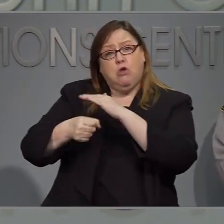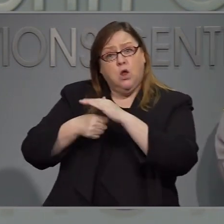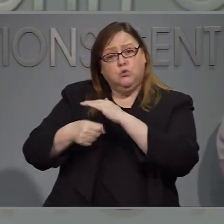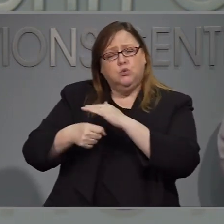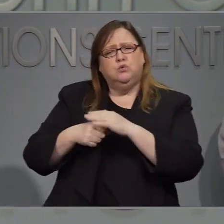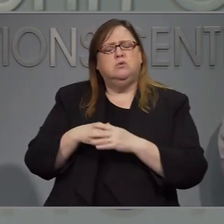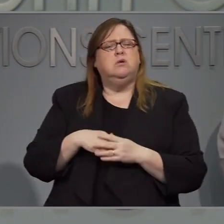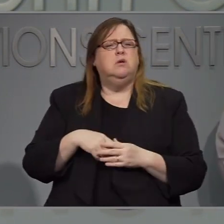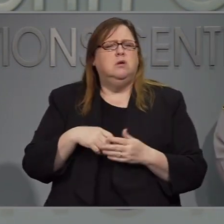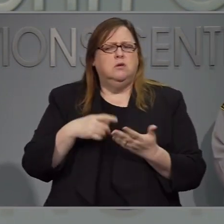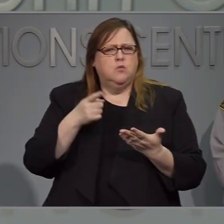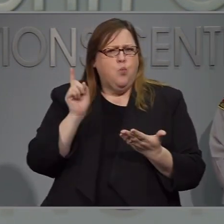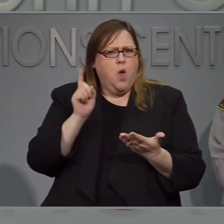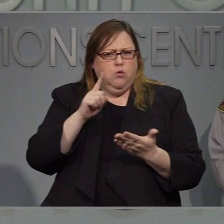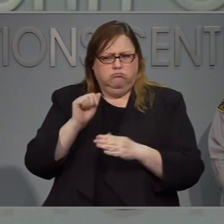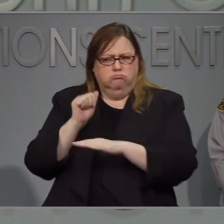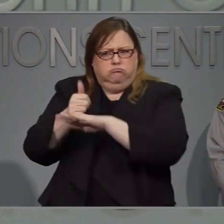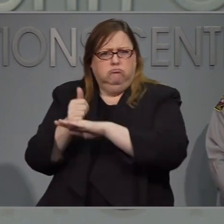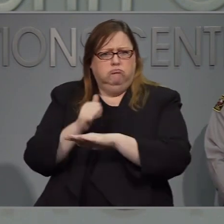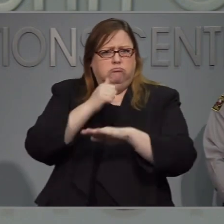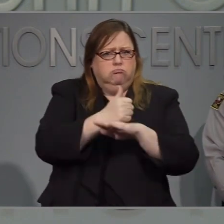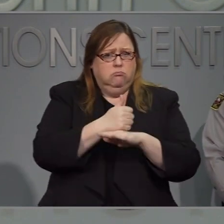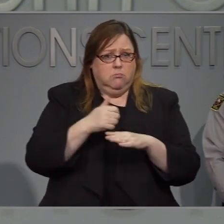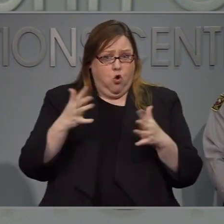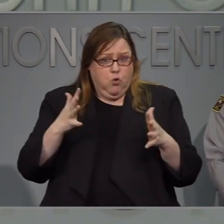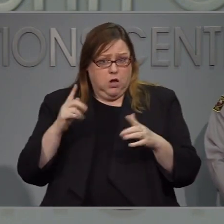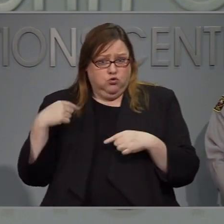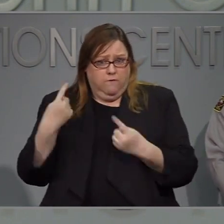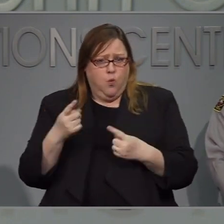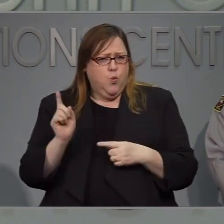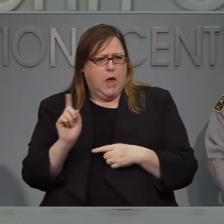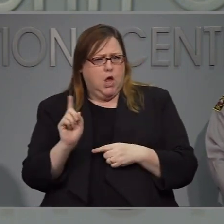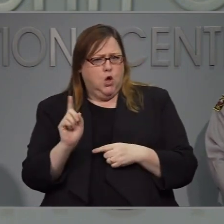En donde están ubicados y cuán y se van a llevar más.